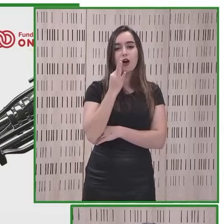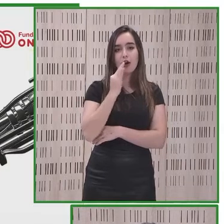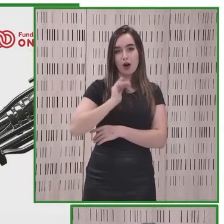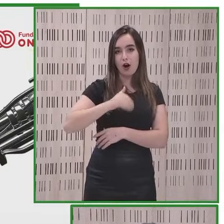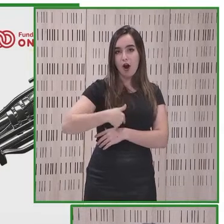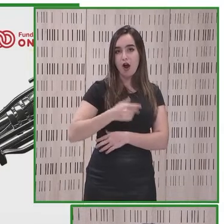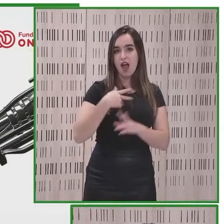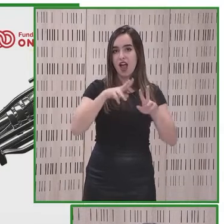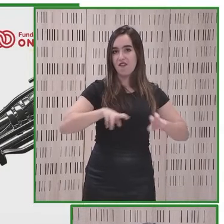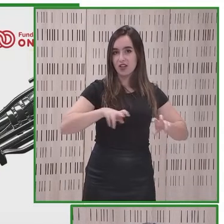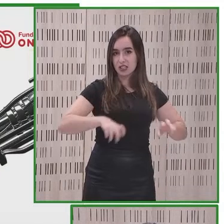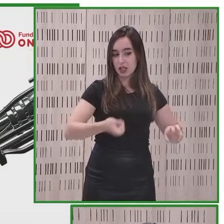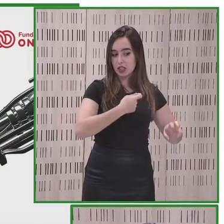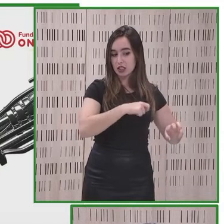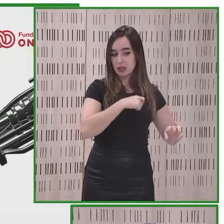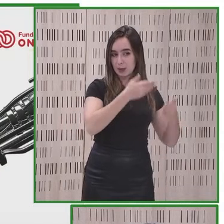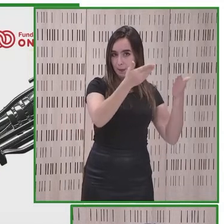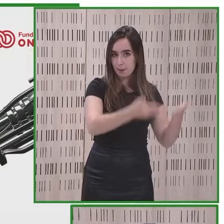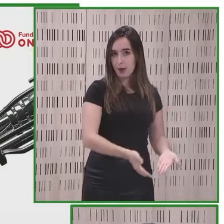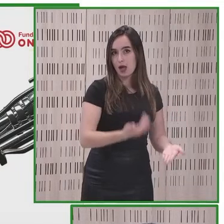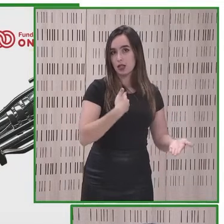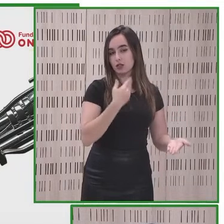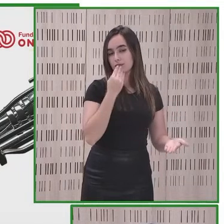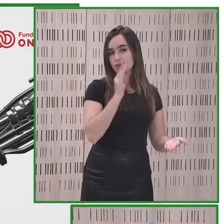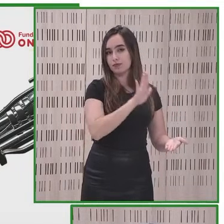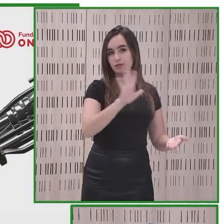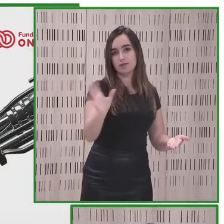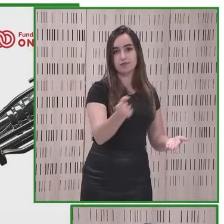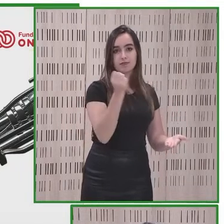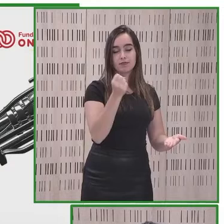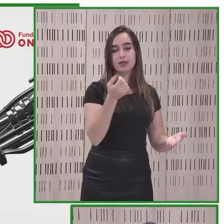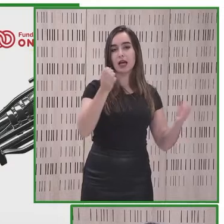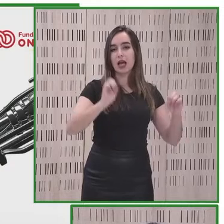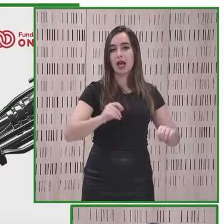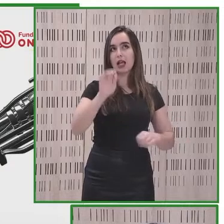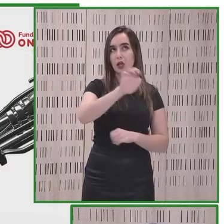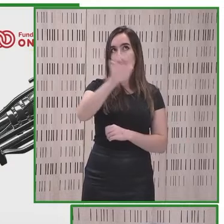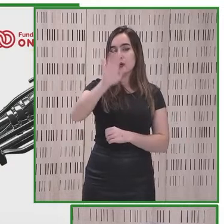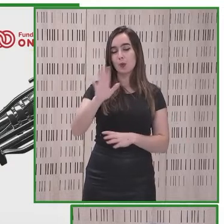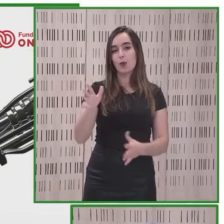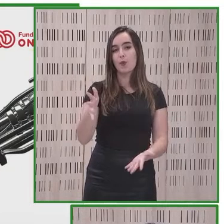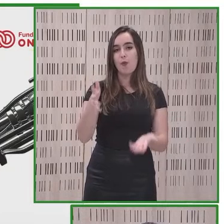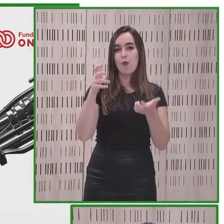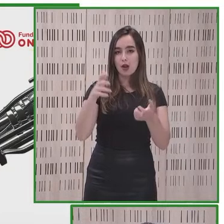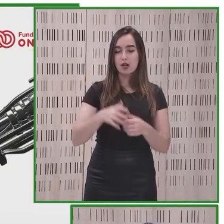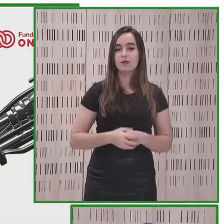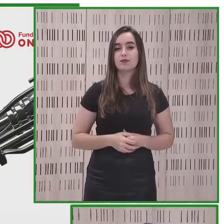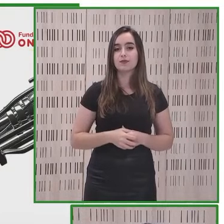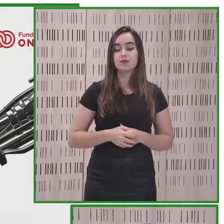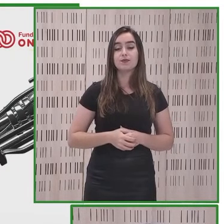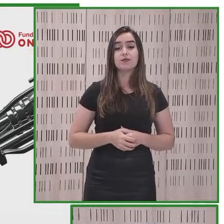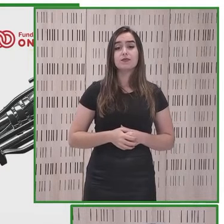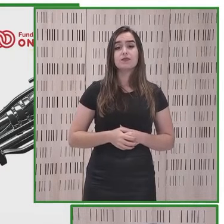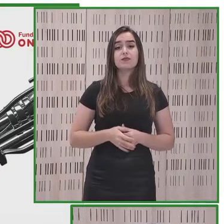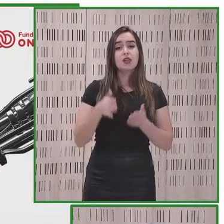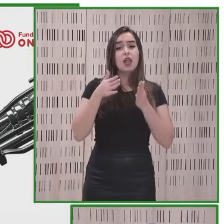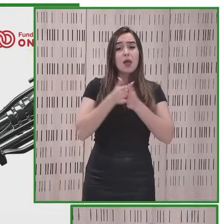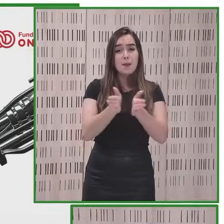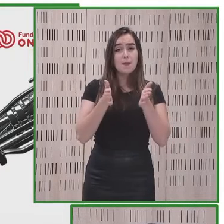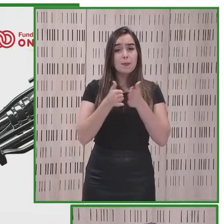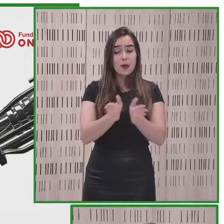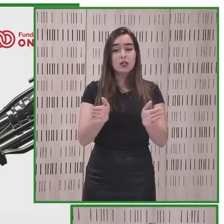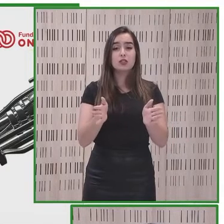española que sea la mejor investigadora europea o como a través de la impresión 3D y en nuestro repositorio